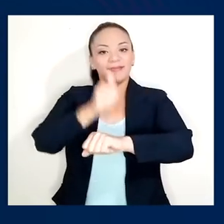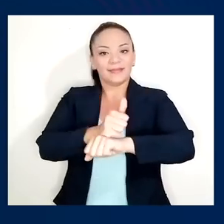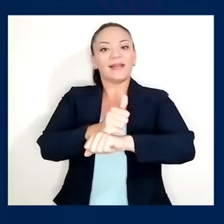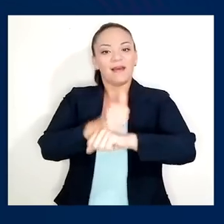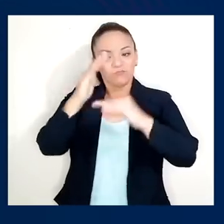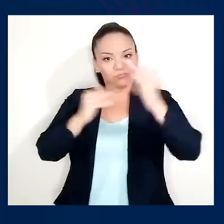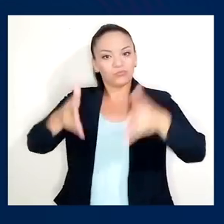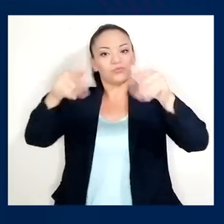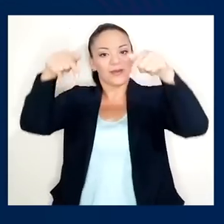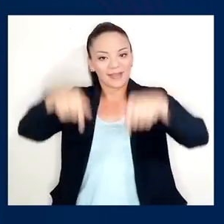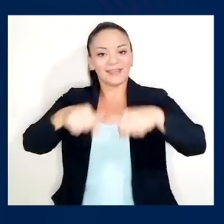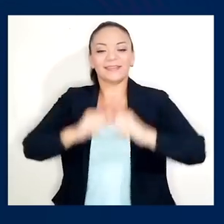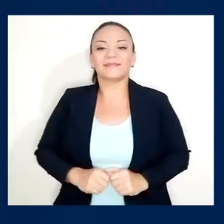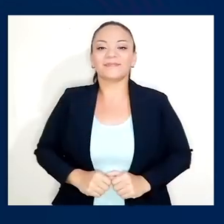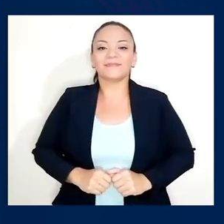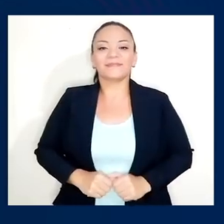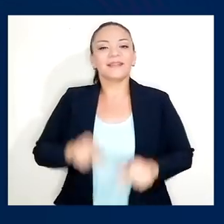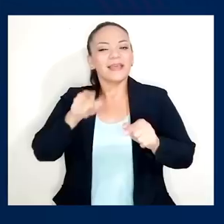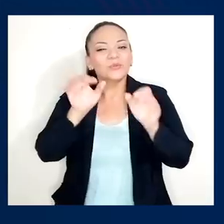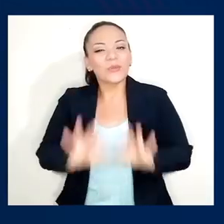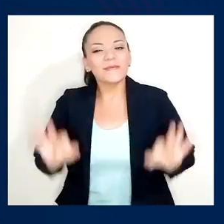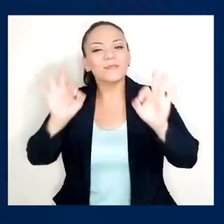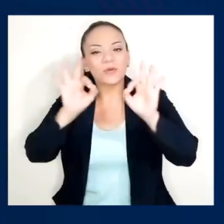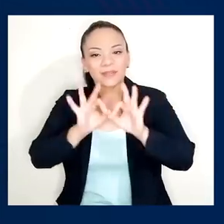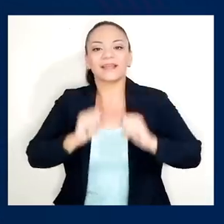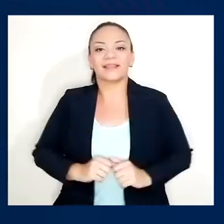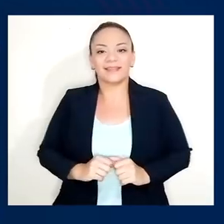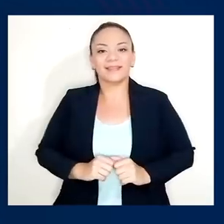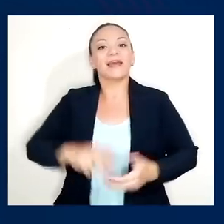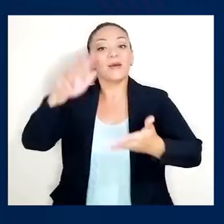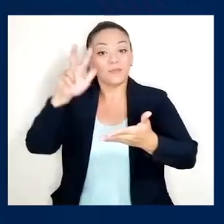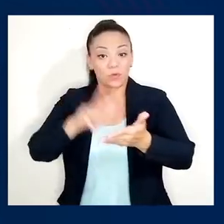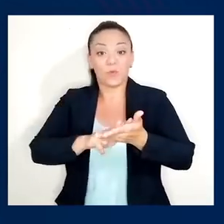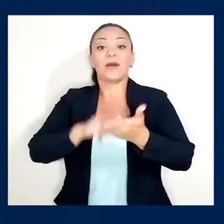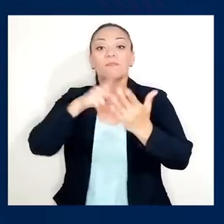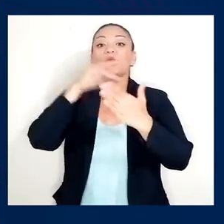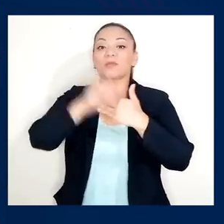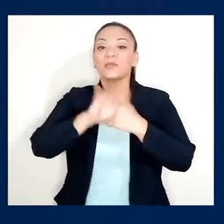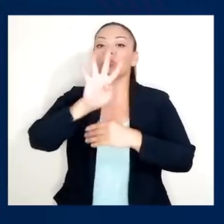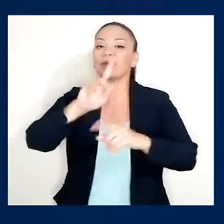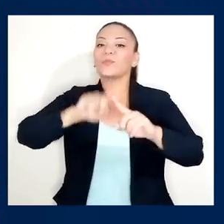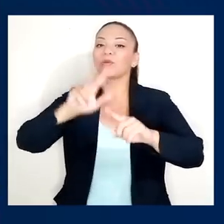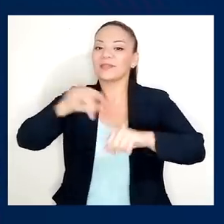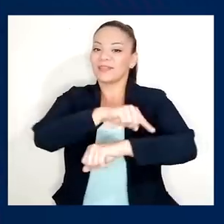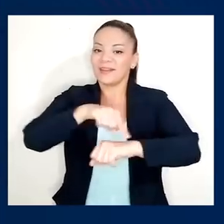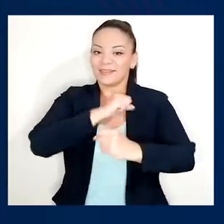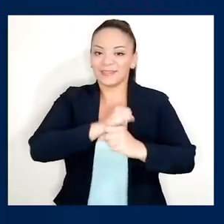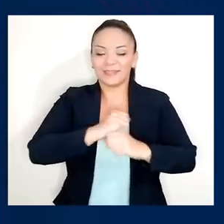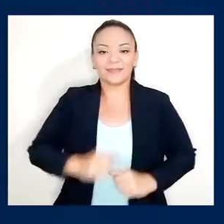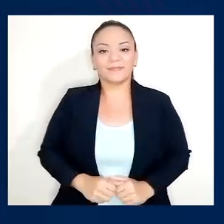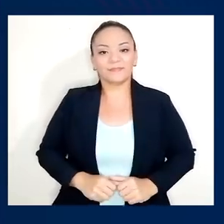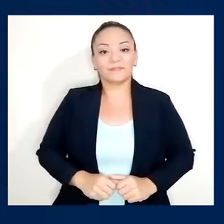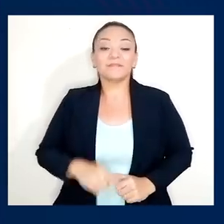a nuestro país. Por eso es tan importante aprobar las jornadas 4-3. La